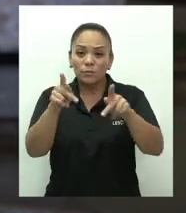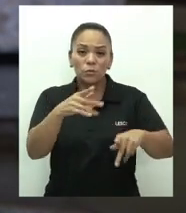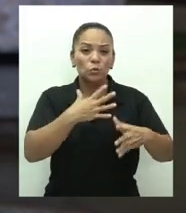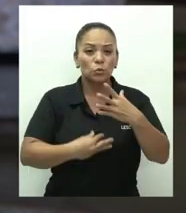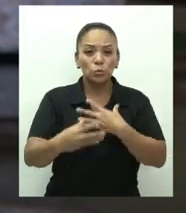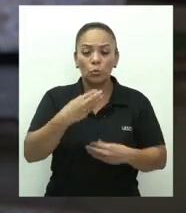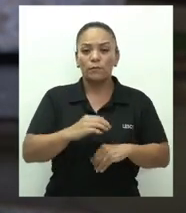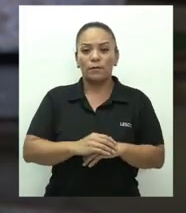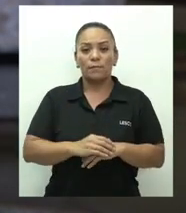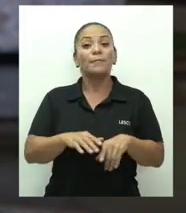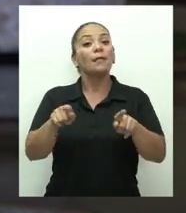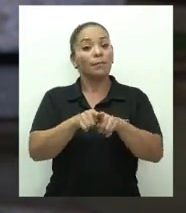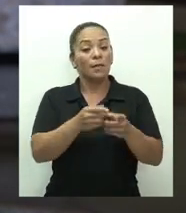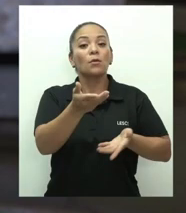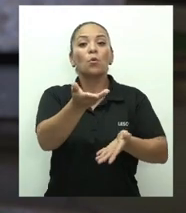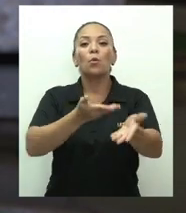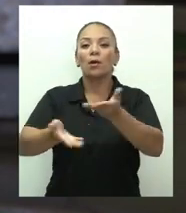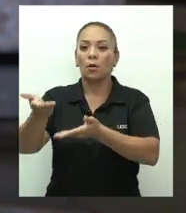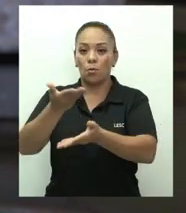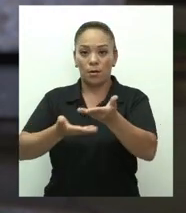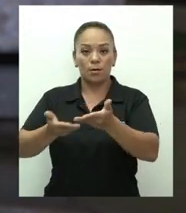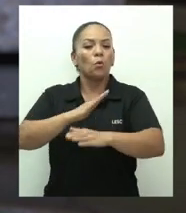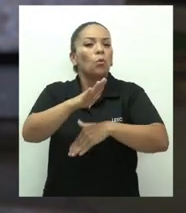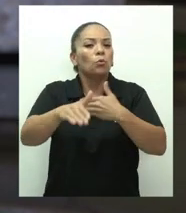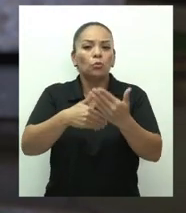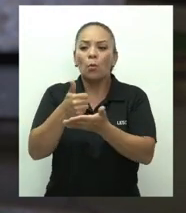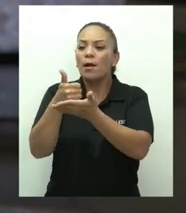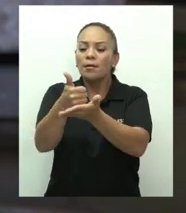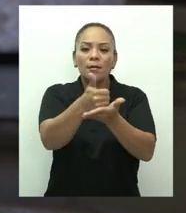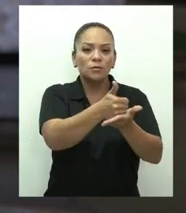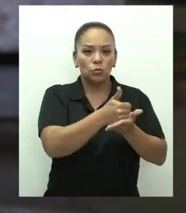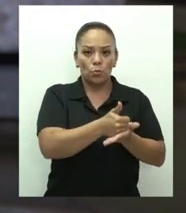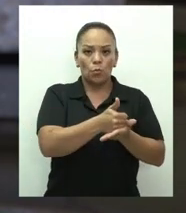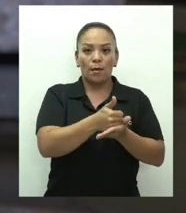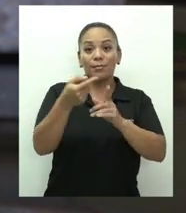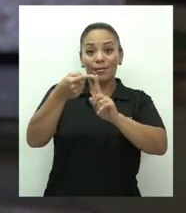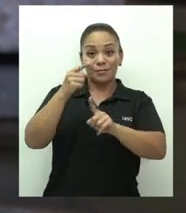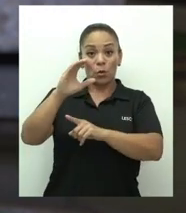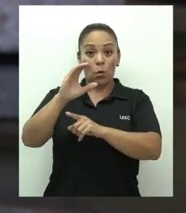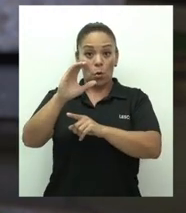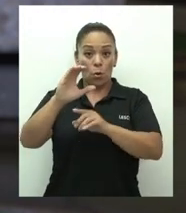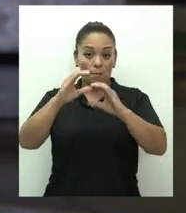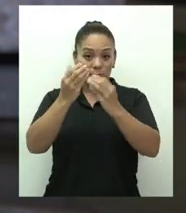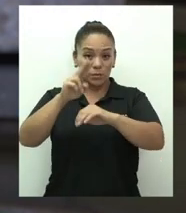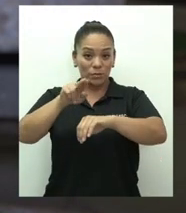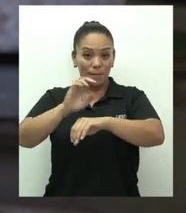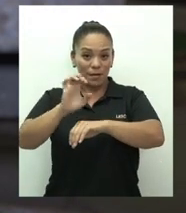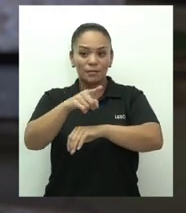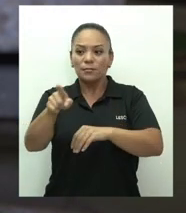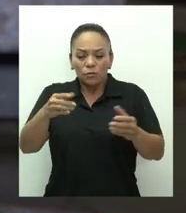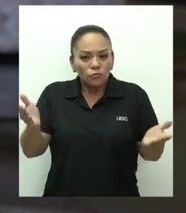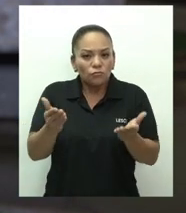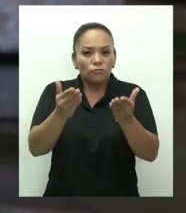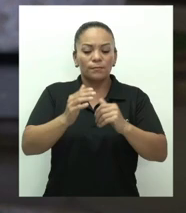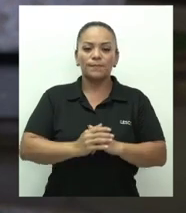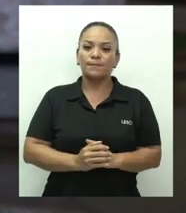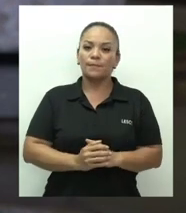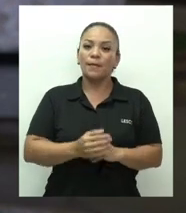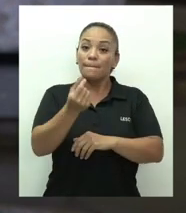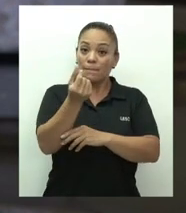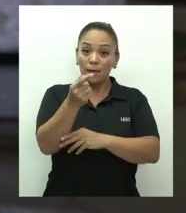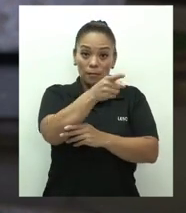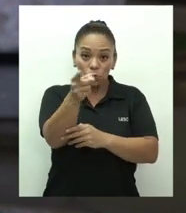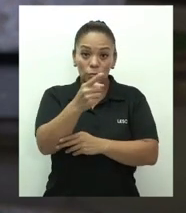de colaborar con las campañas de ayuda impulsadas por la Comisión Nacional de Emergencias. Ese dinero que usted